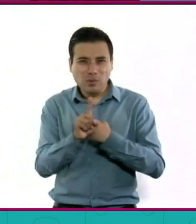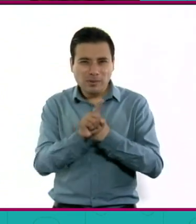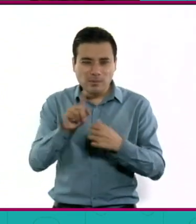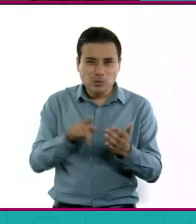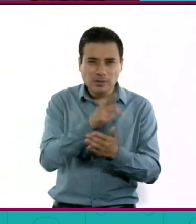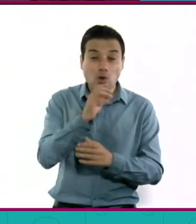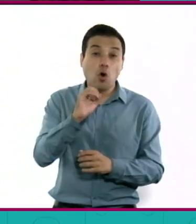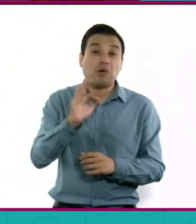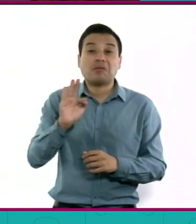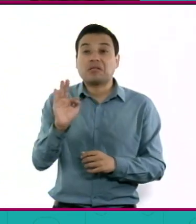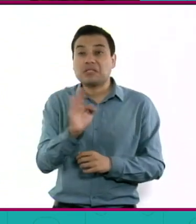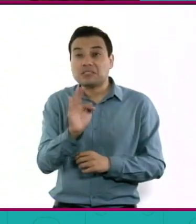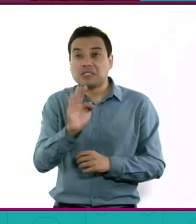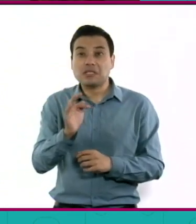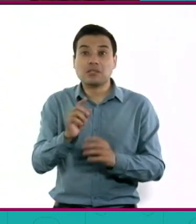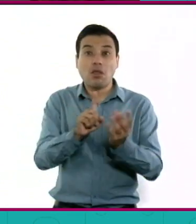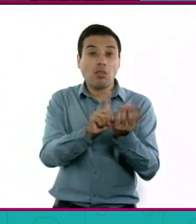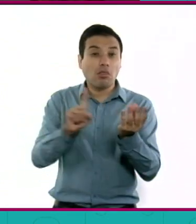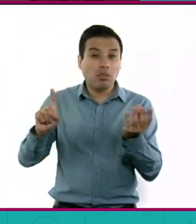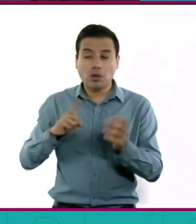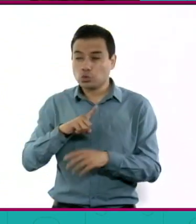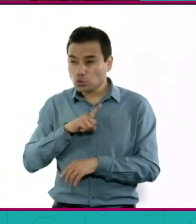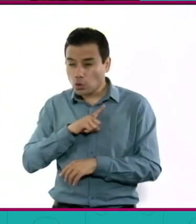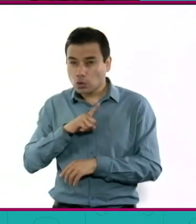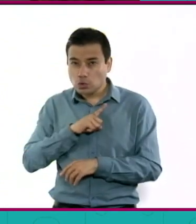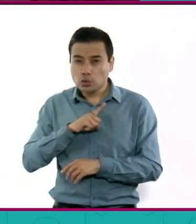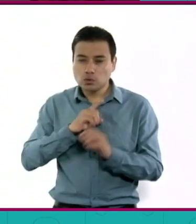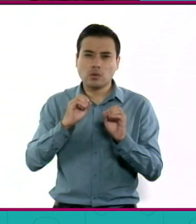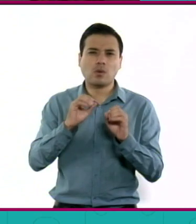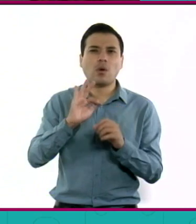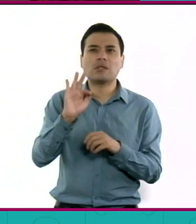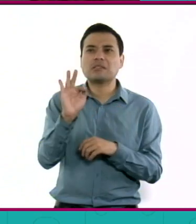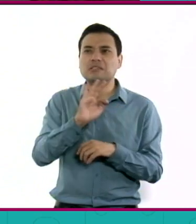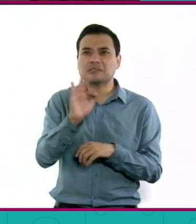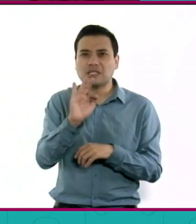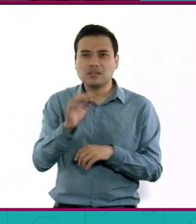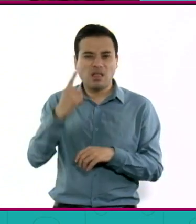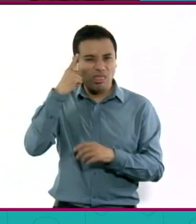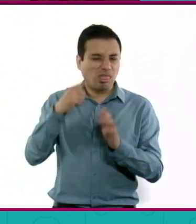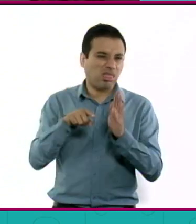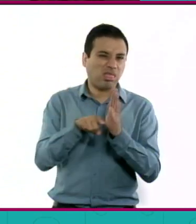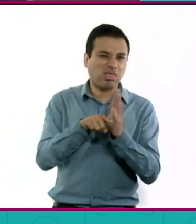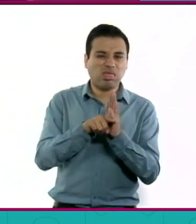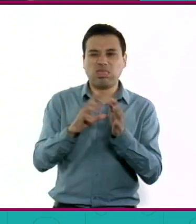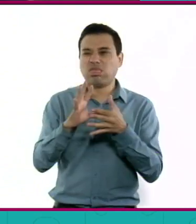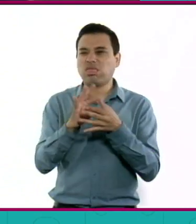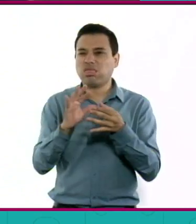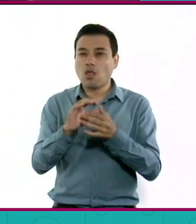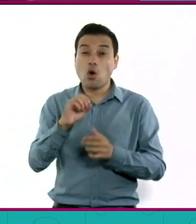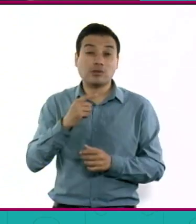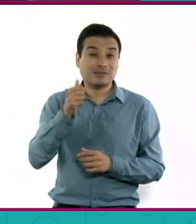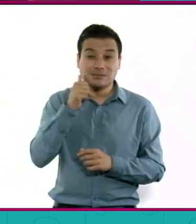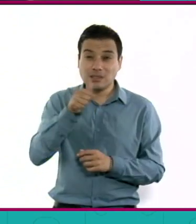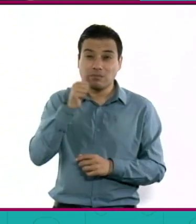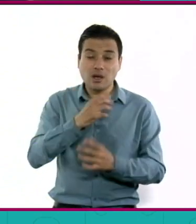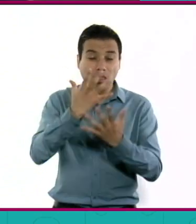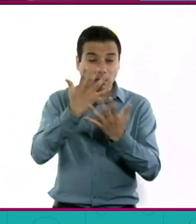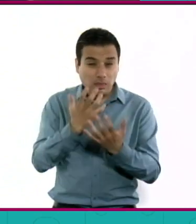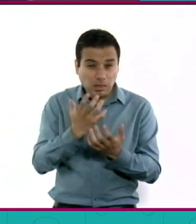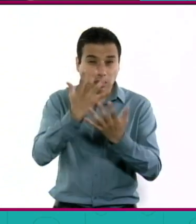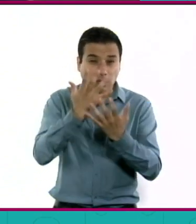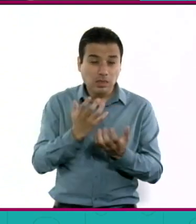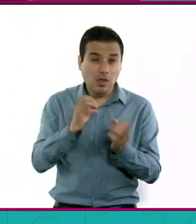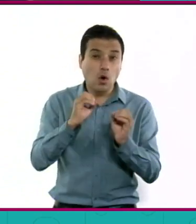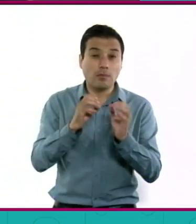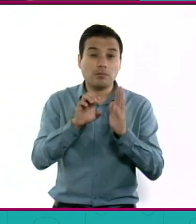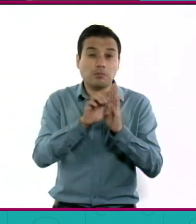se aíslen, que sean explosivos, que puedan tener ideas negativas, ideas muy tristes o ideas de